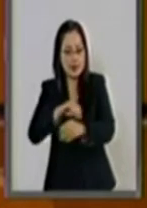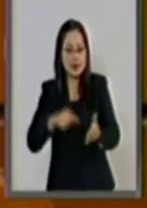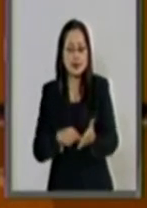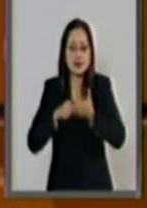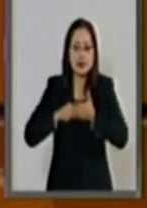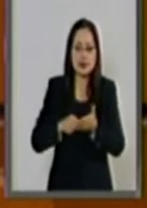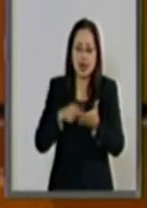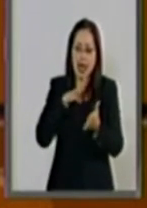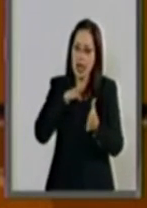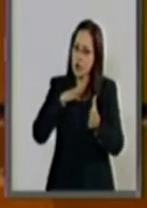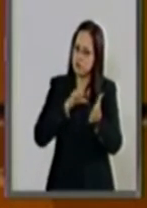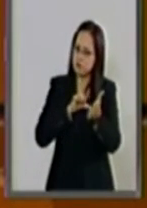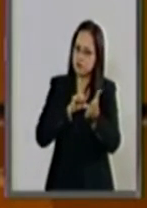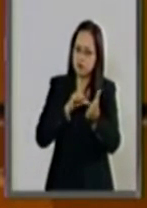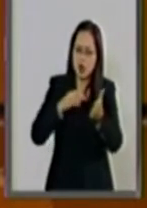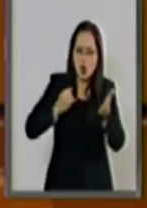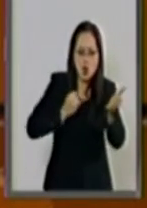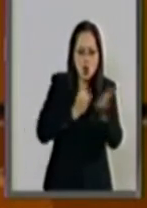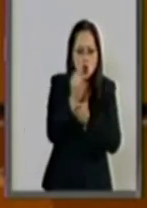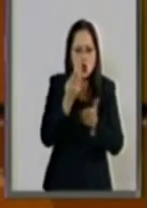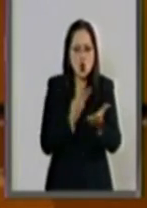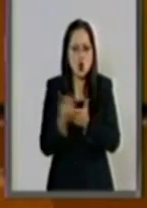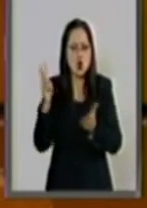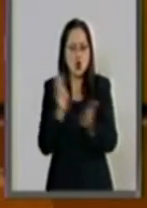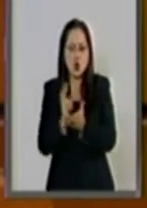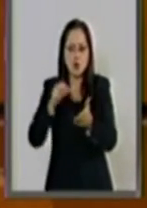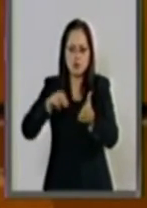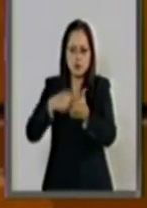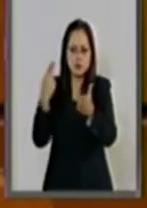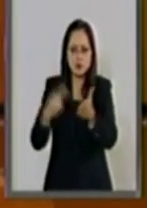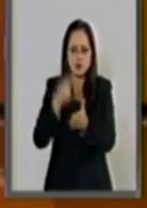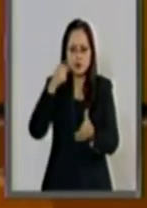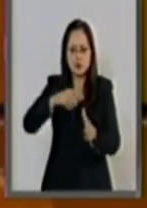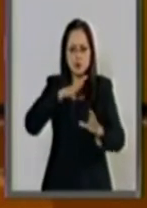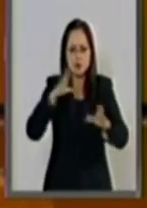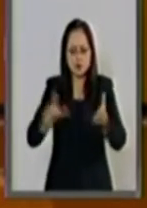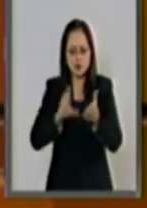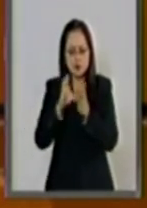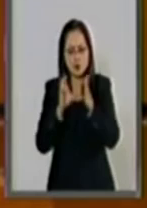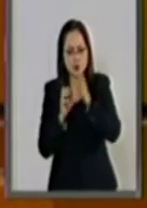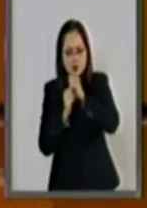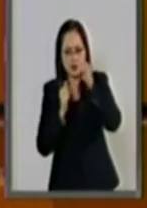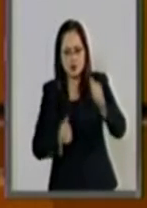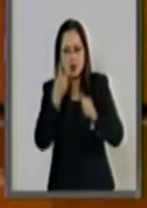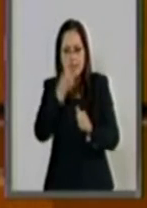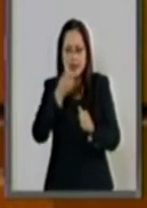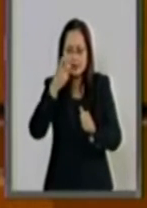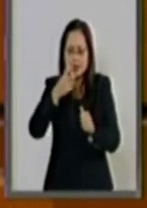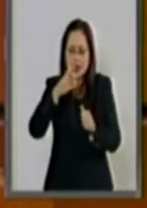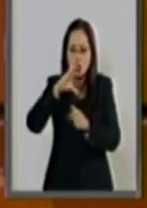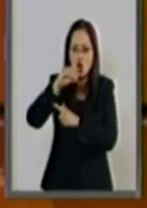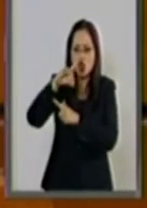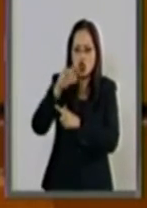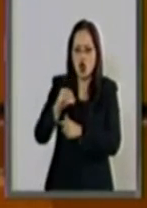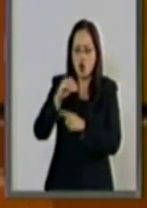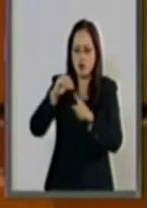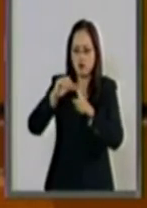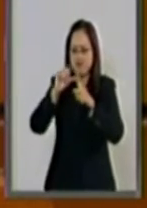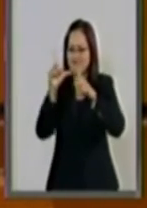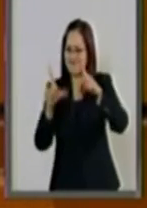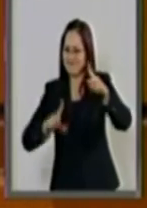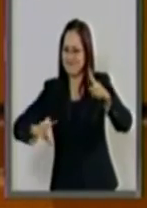se ratificó en congruencia con la reforma constitucional que la entrada en vigor de este Código a nivel federal